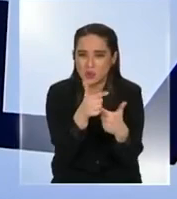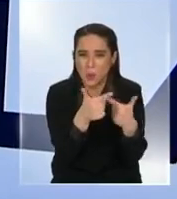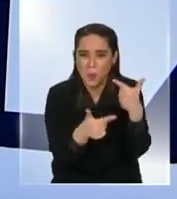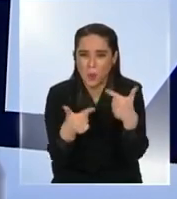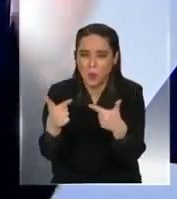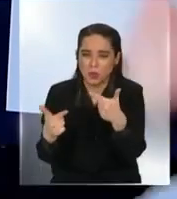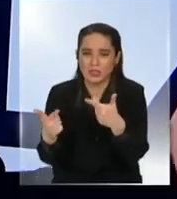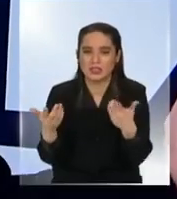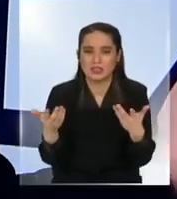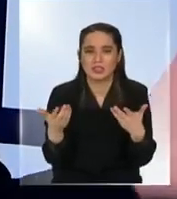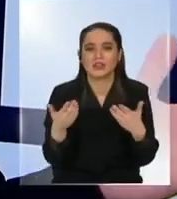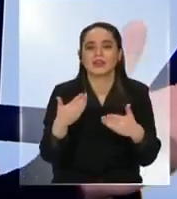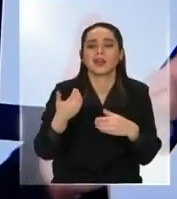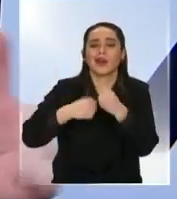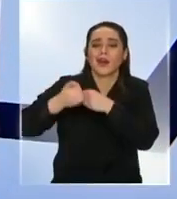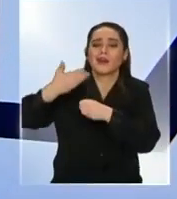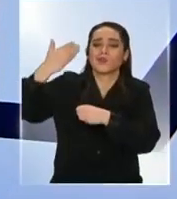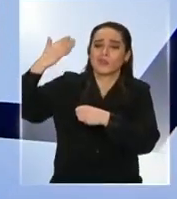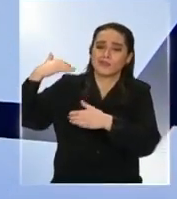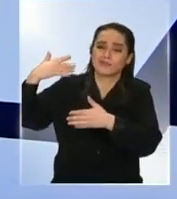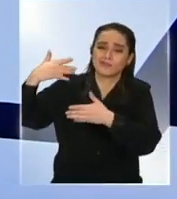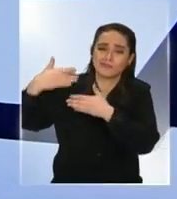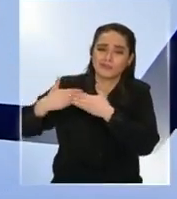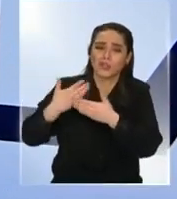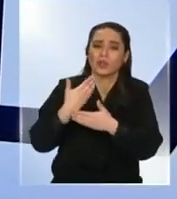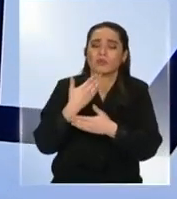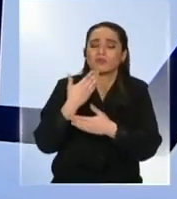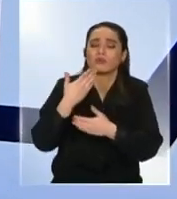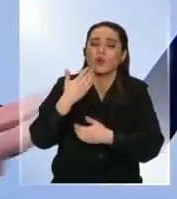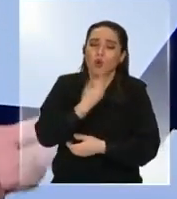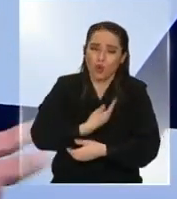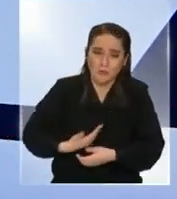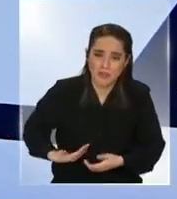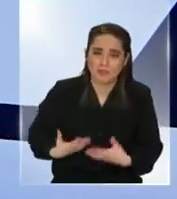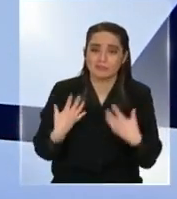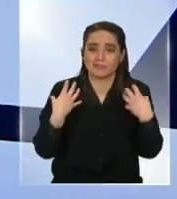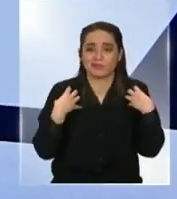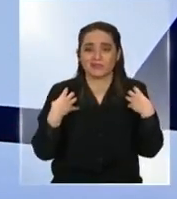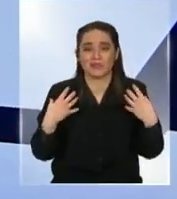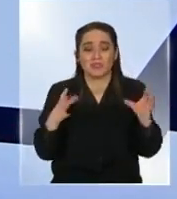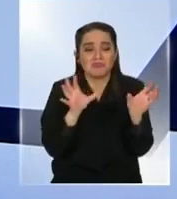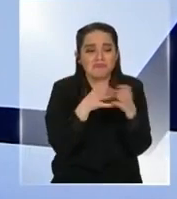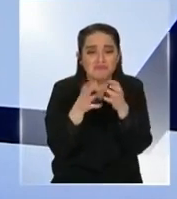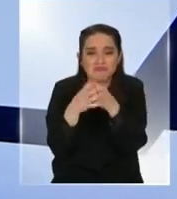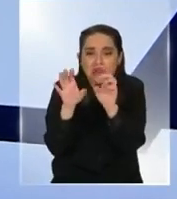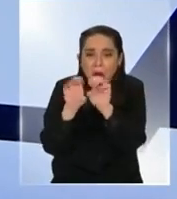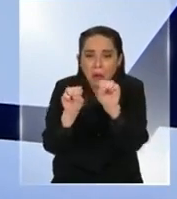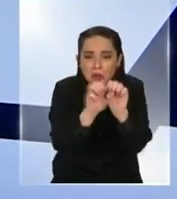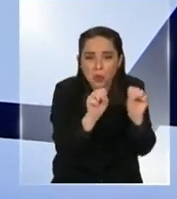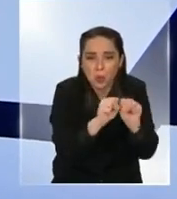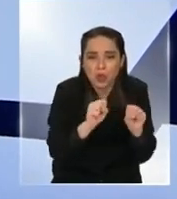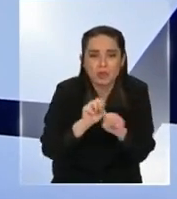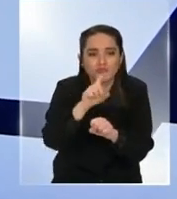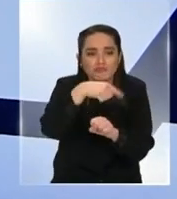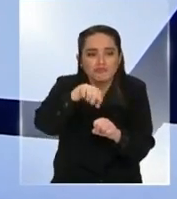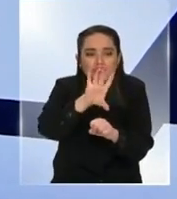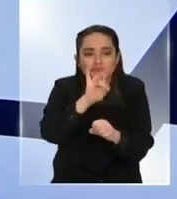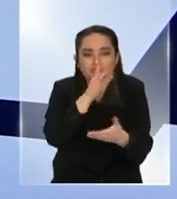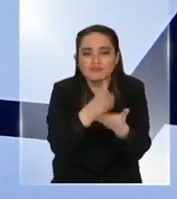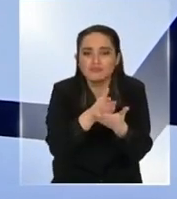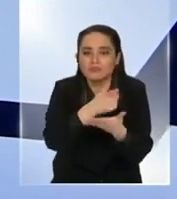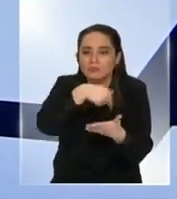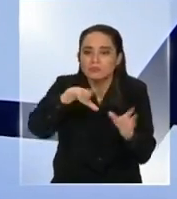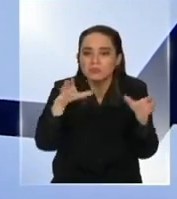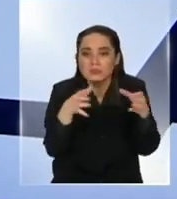que gobernaron mucho tiempo están complejos para tomar las decisiones entre ellos ¿no? y creo que todavía